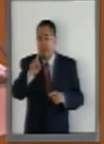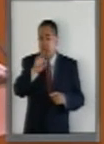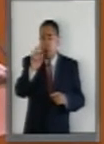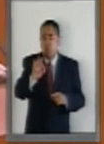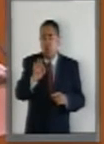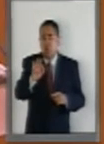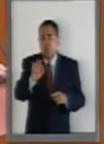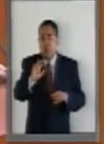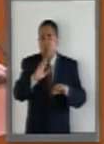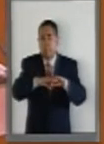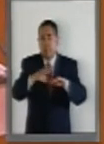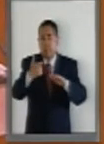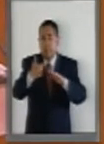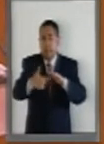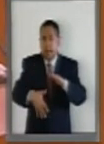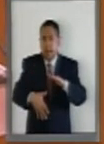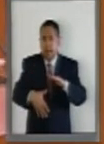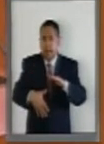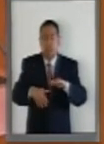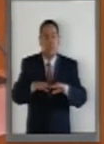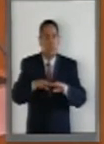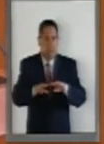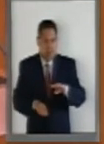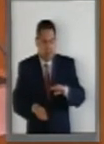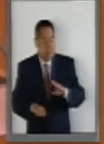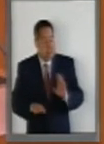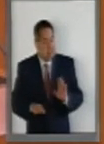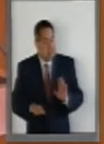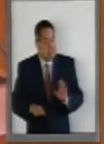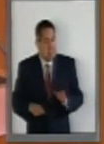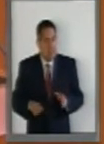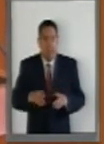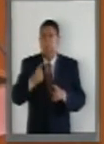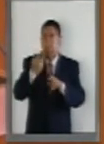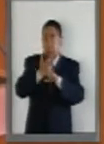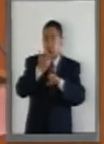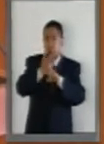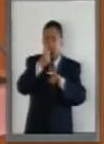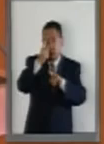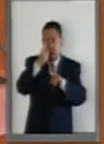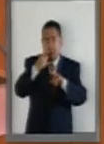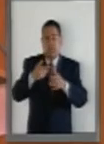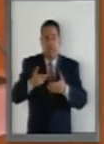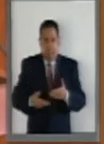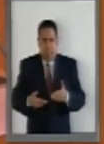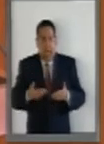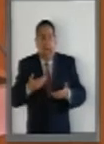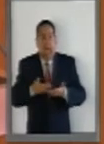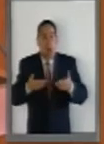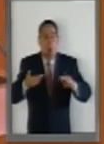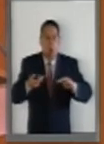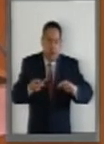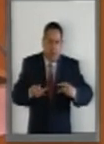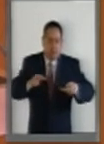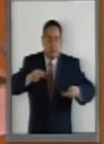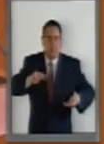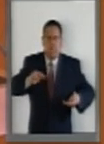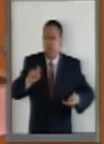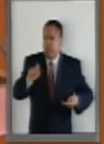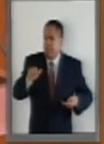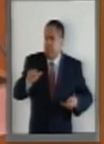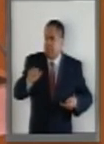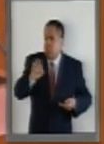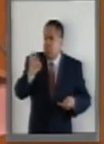más barata que la gasolina en Estados Unidos. Y hoy es 26%